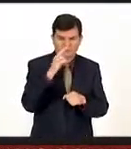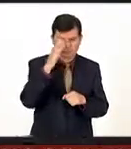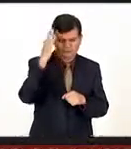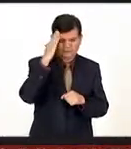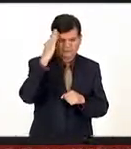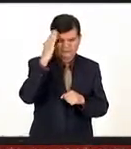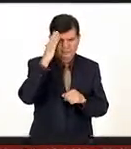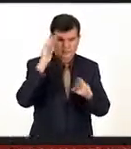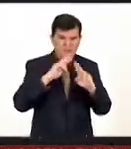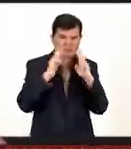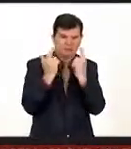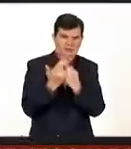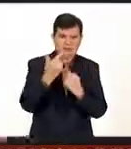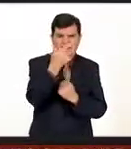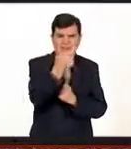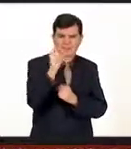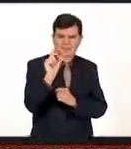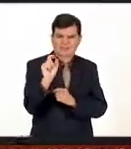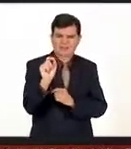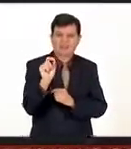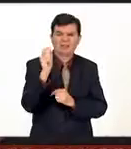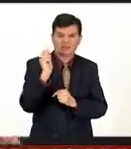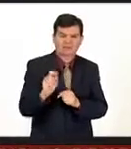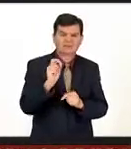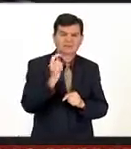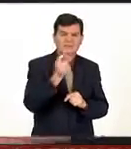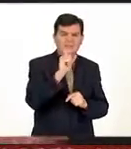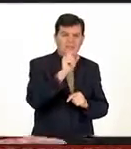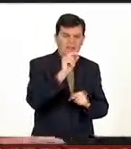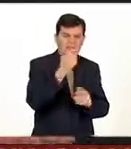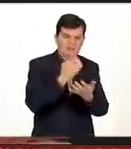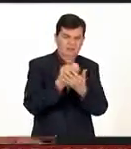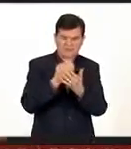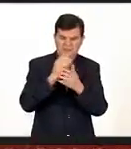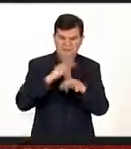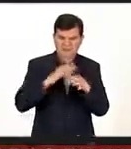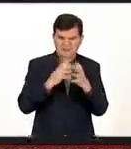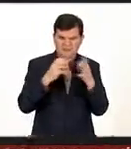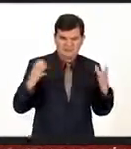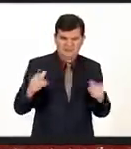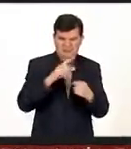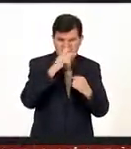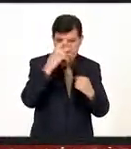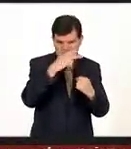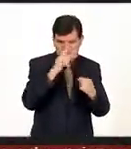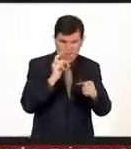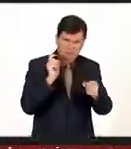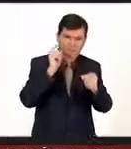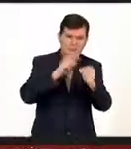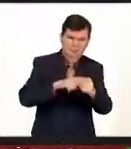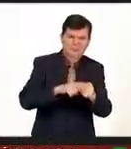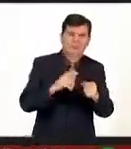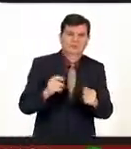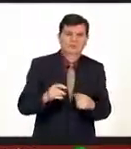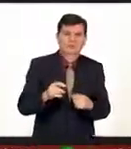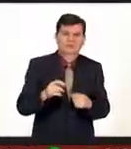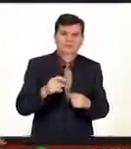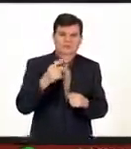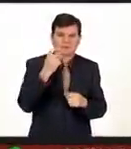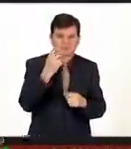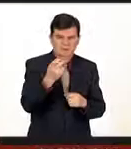la reunión del g20 el g20 son las 20 economías más grandes del planeta méxico es parte de ello entonces